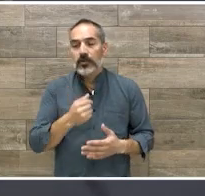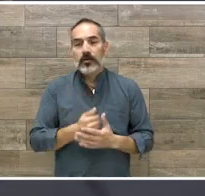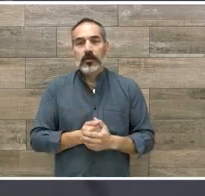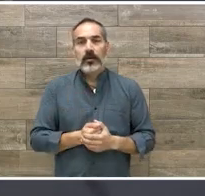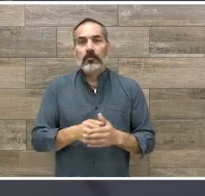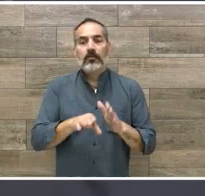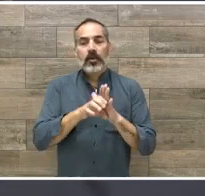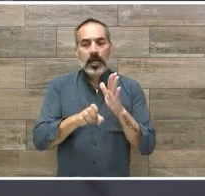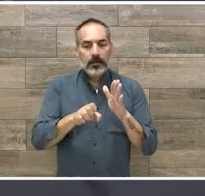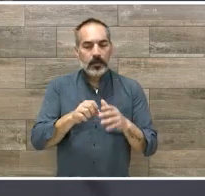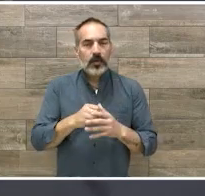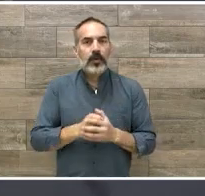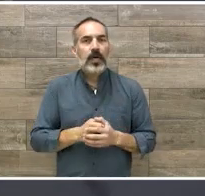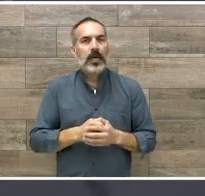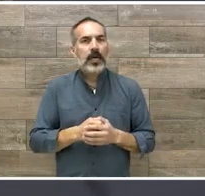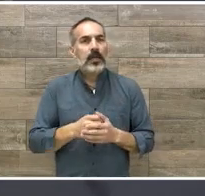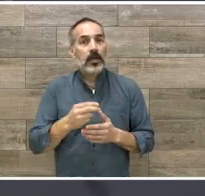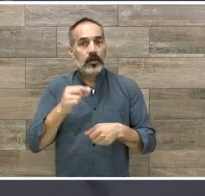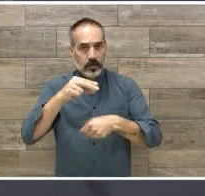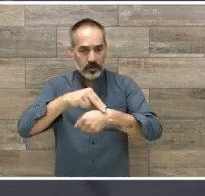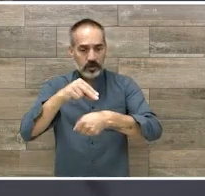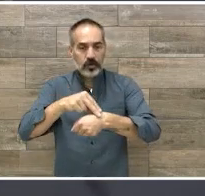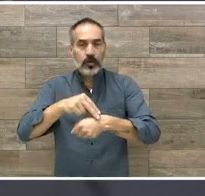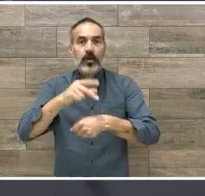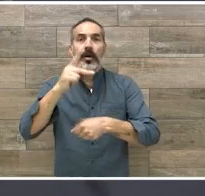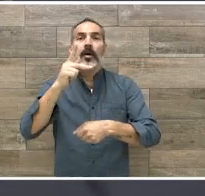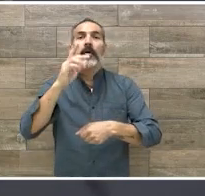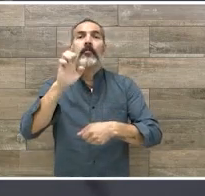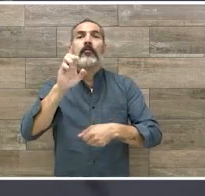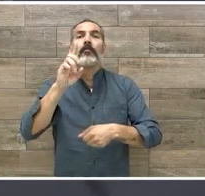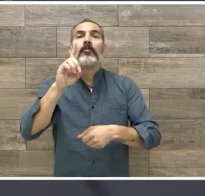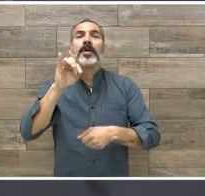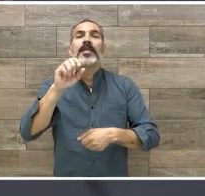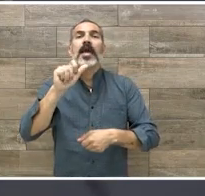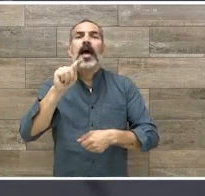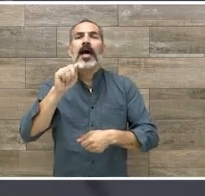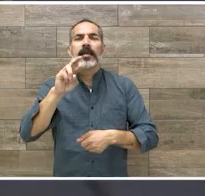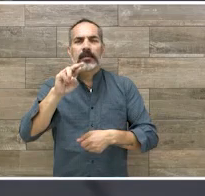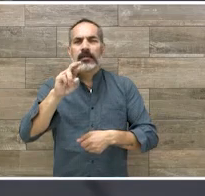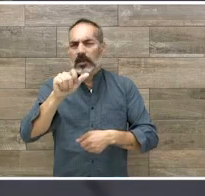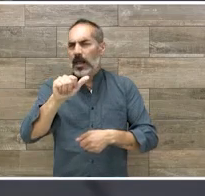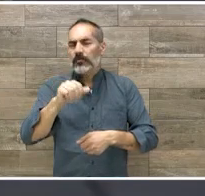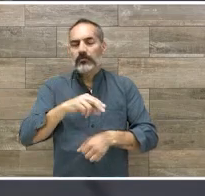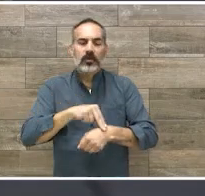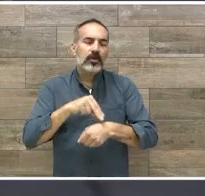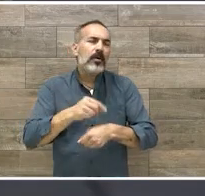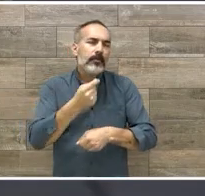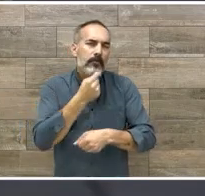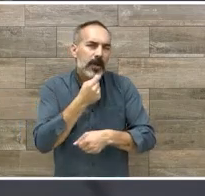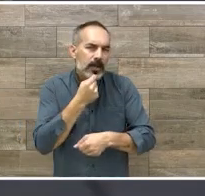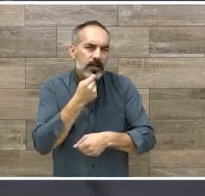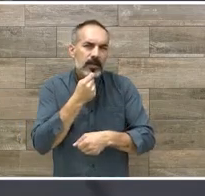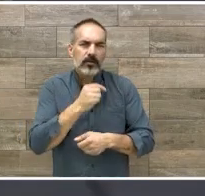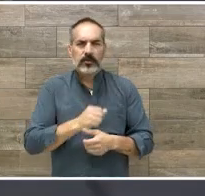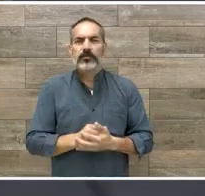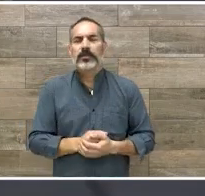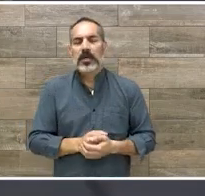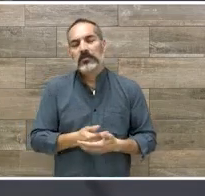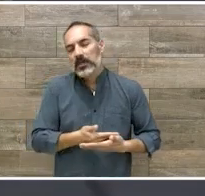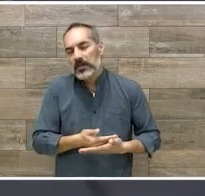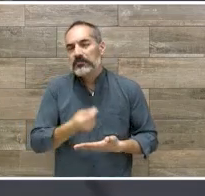tiene que redireccionar o el médico en rehabilitación? ¿Cómo sería esta forma de,